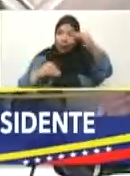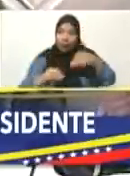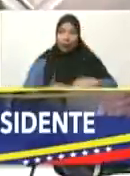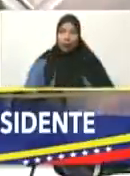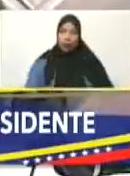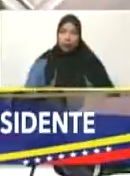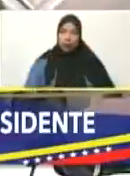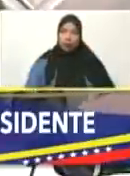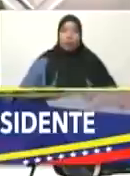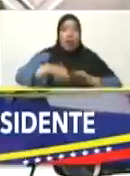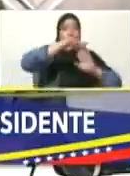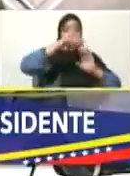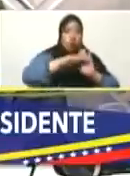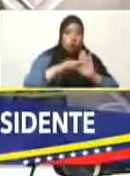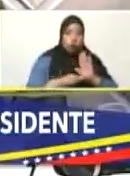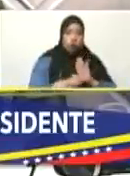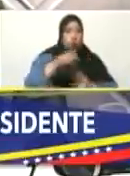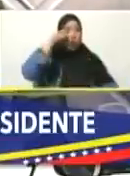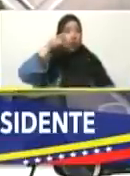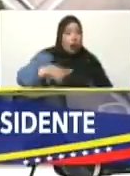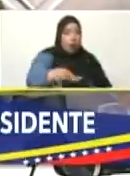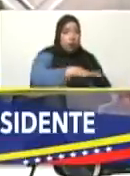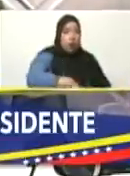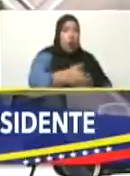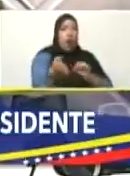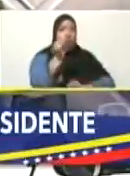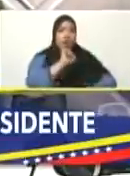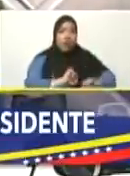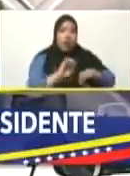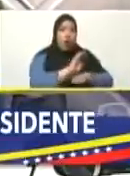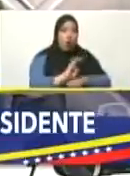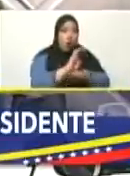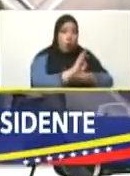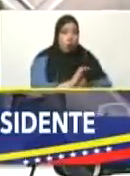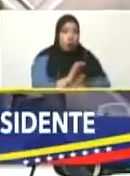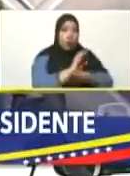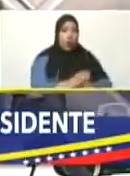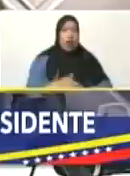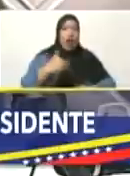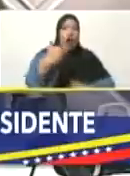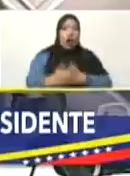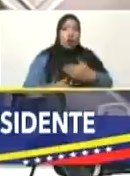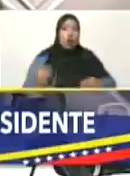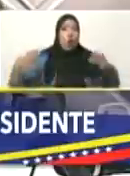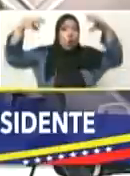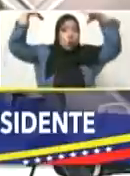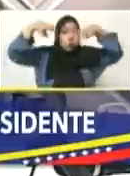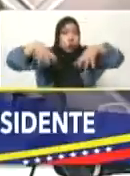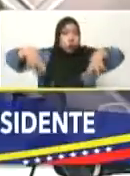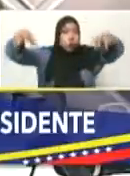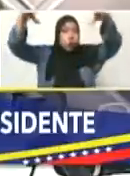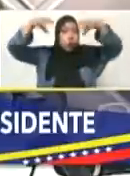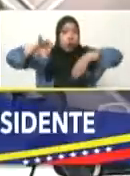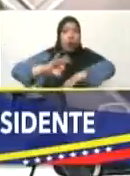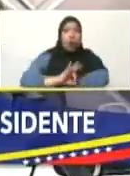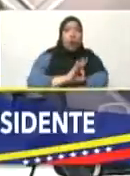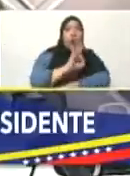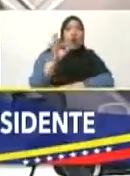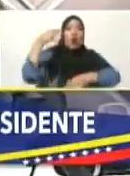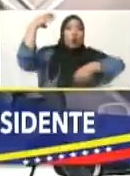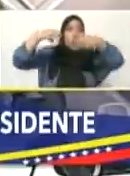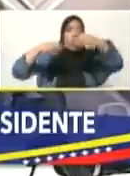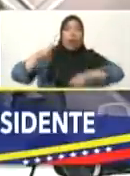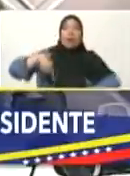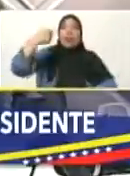Instruir al pueblo para la prevención antes, durante y después del evento. Esto es fundamental. ¿Qué es lo que estamos